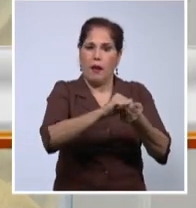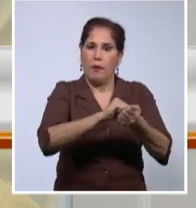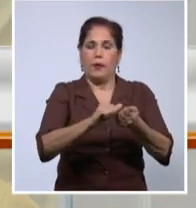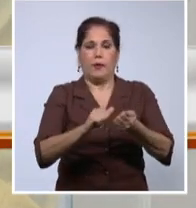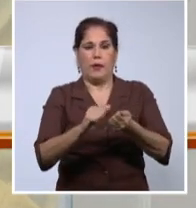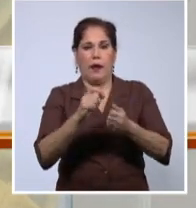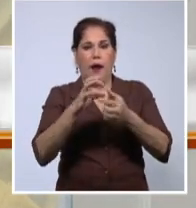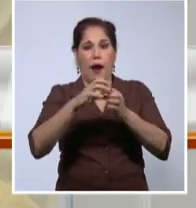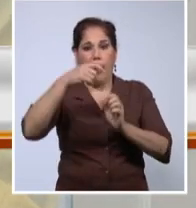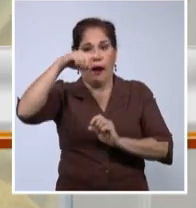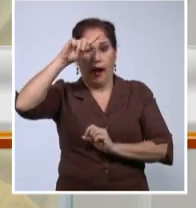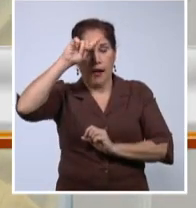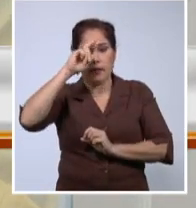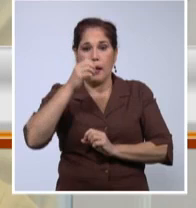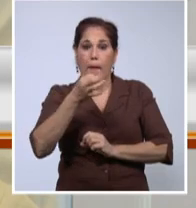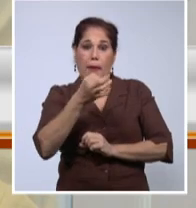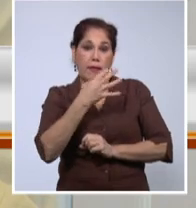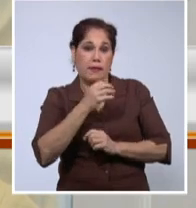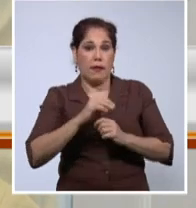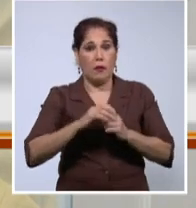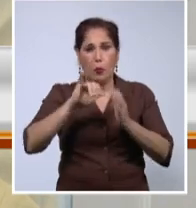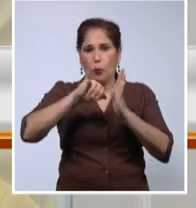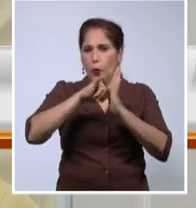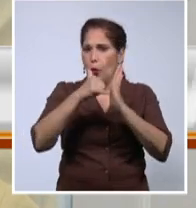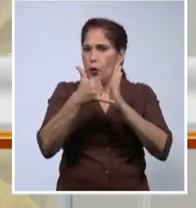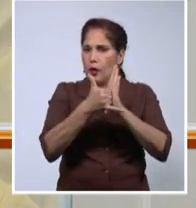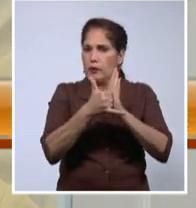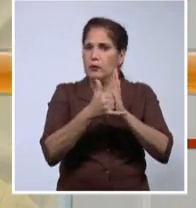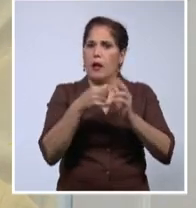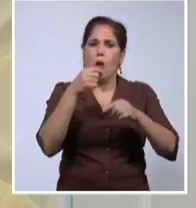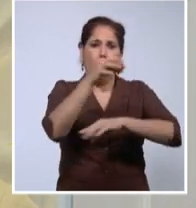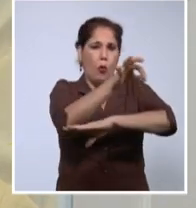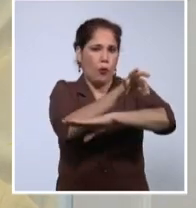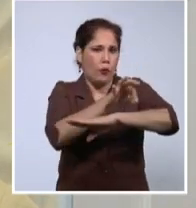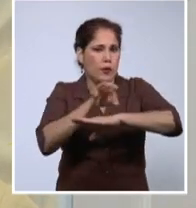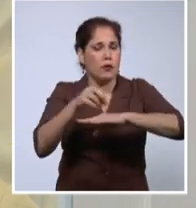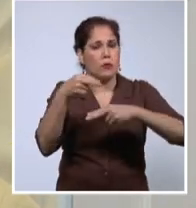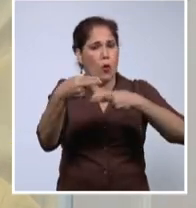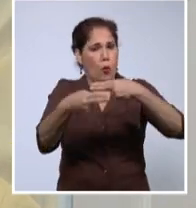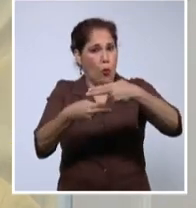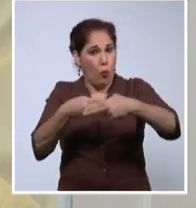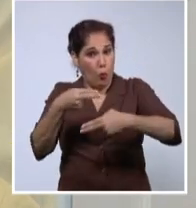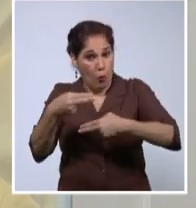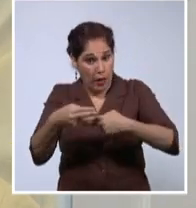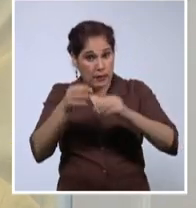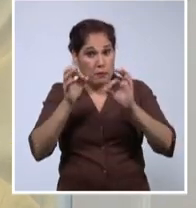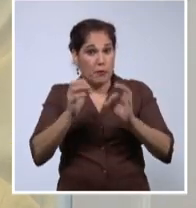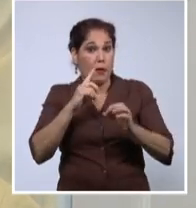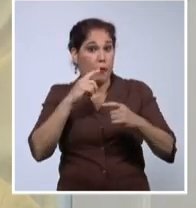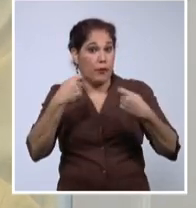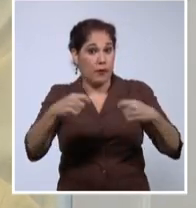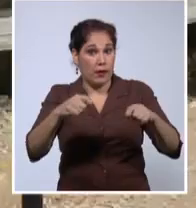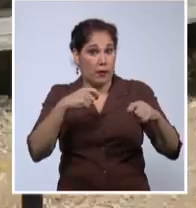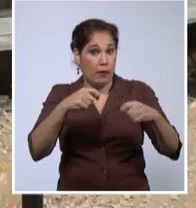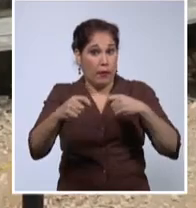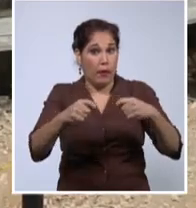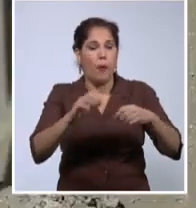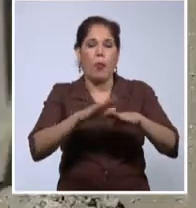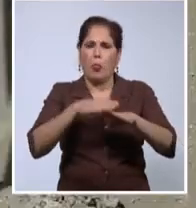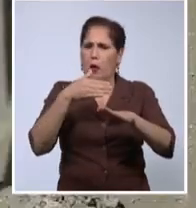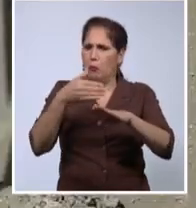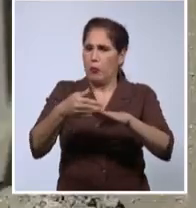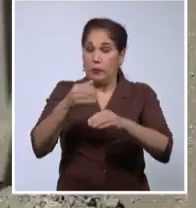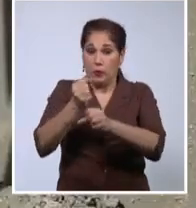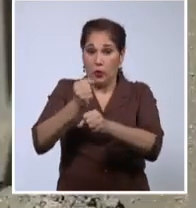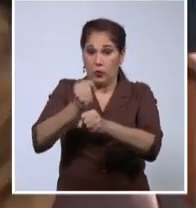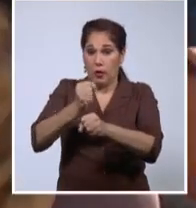gases medicinales. Estos sistemas los proyectan, los diseñan, los ejecutan a la ECME y le hacen la puesta en marcha a la ECME. Los